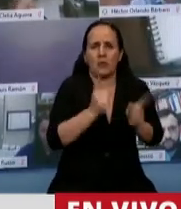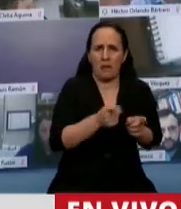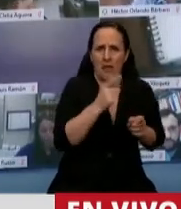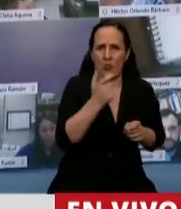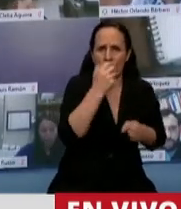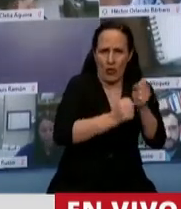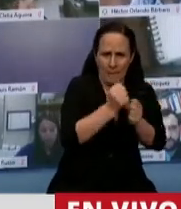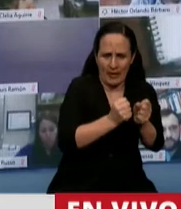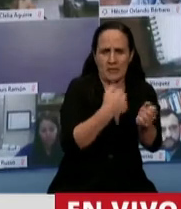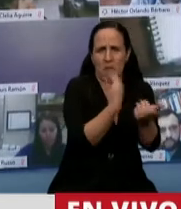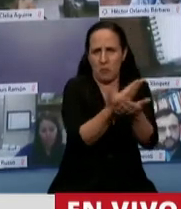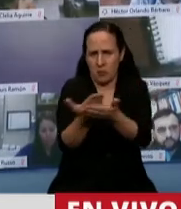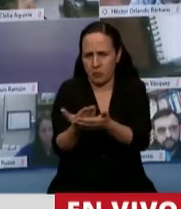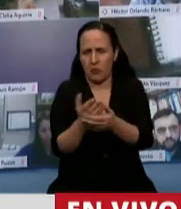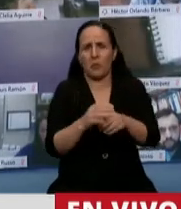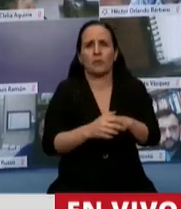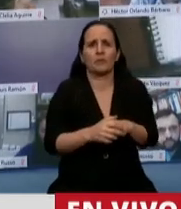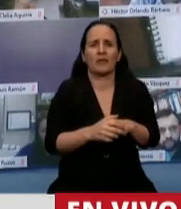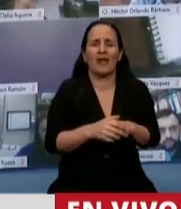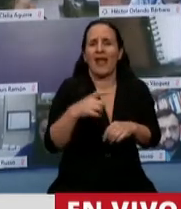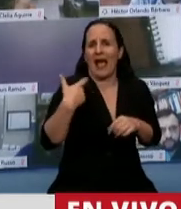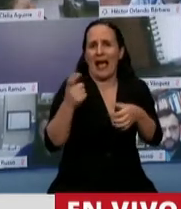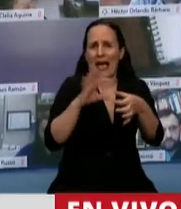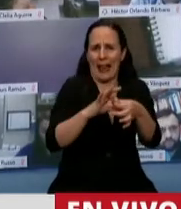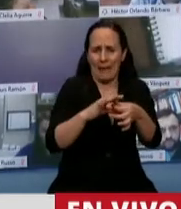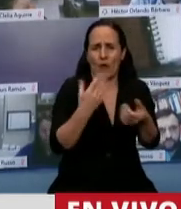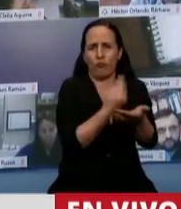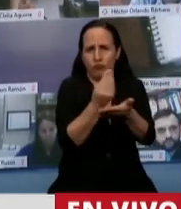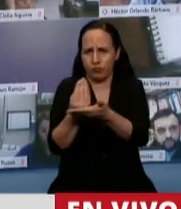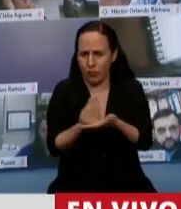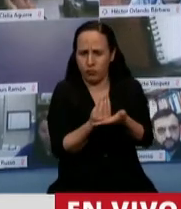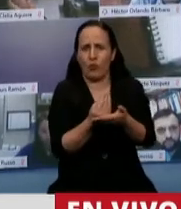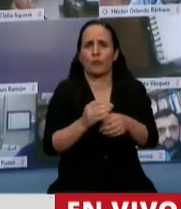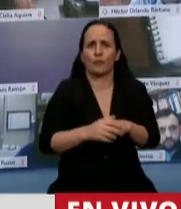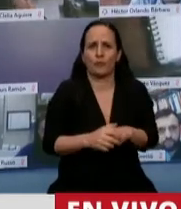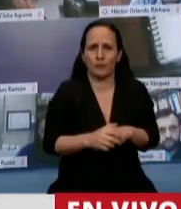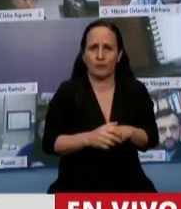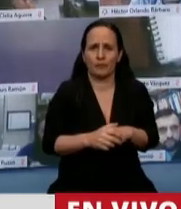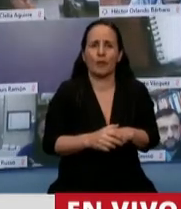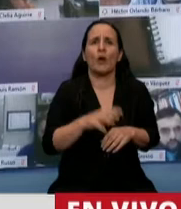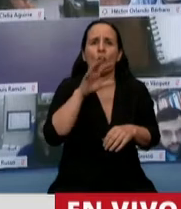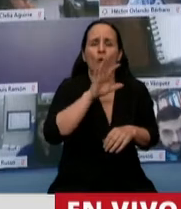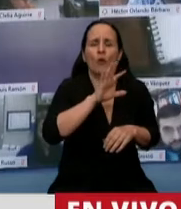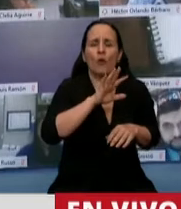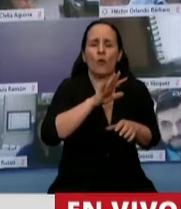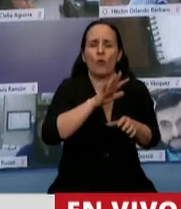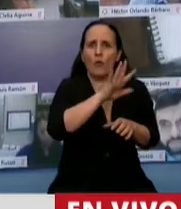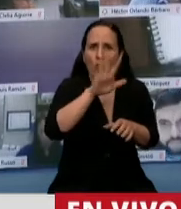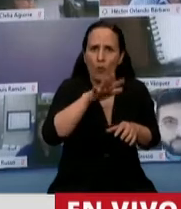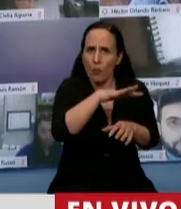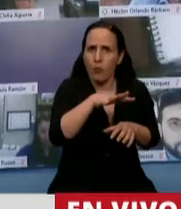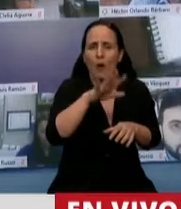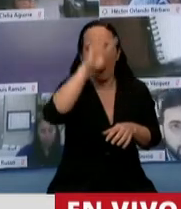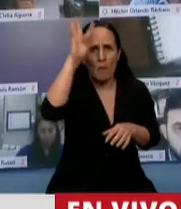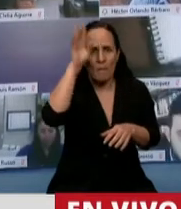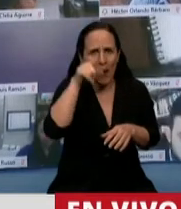planteos de los distintos representantes de los trabajadores organizados y trabajadores, de los pueblos mapuches de aquí de esta provincia que en la